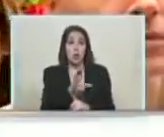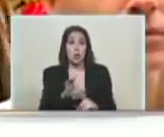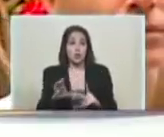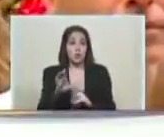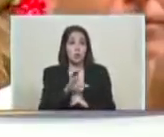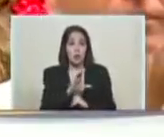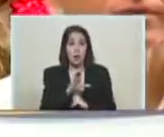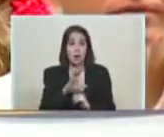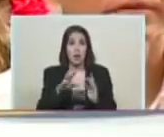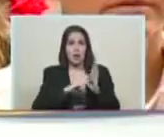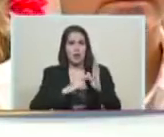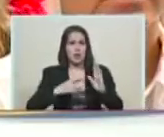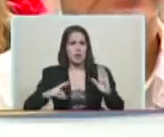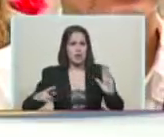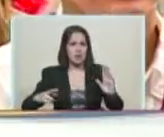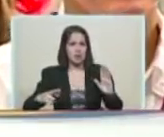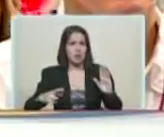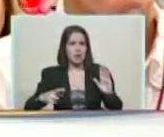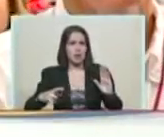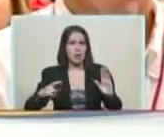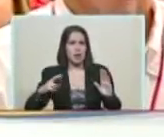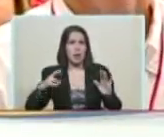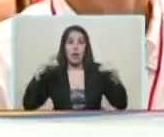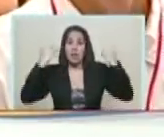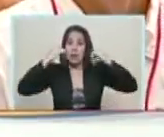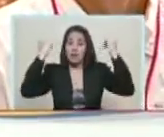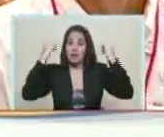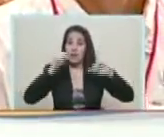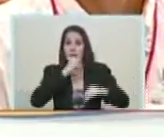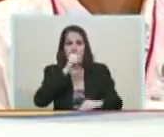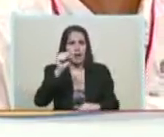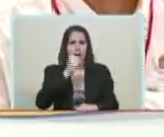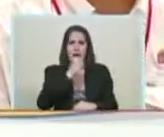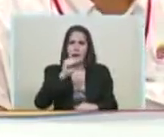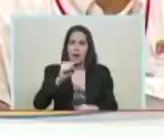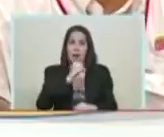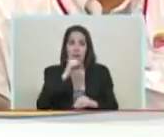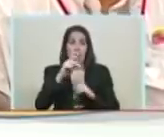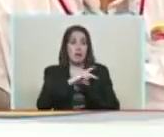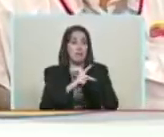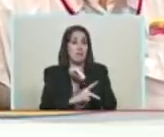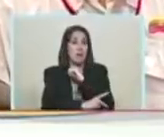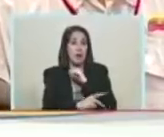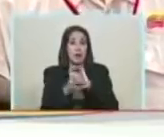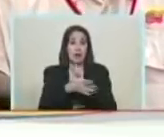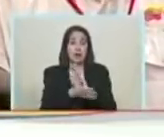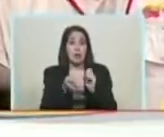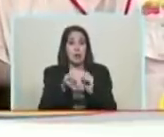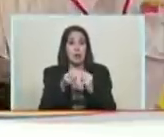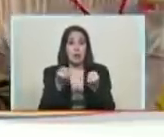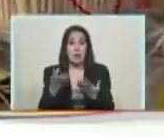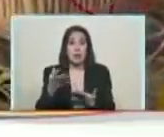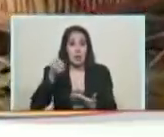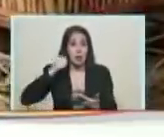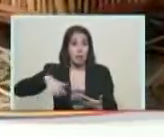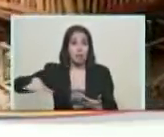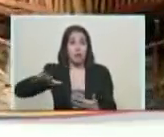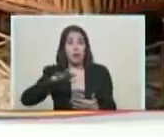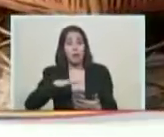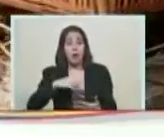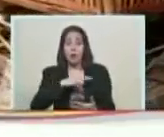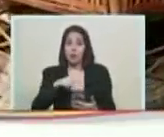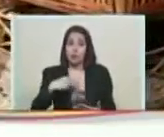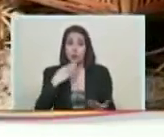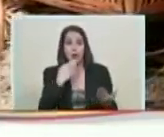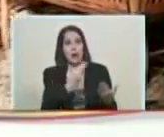oferta recreativa, toda la oferta de conciertos que el Ministerio de Cultura imparque y ofrece al pueblo venezolano. Por eso, presidente, agradecerle